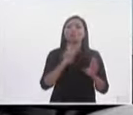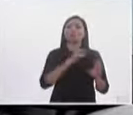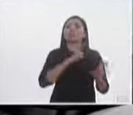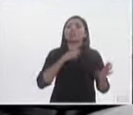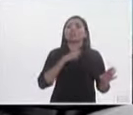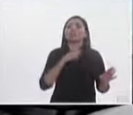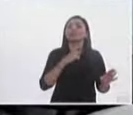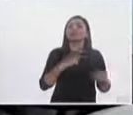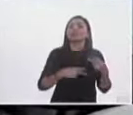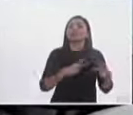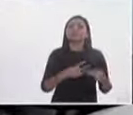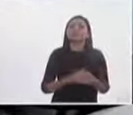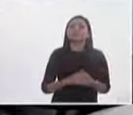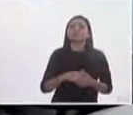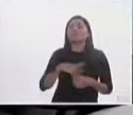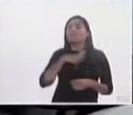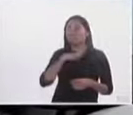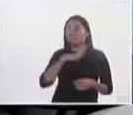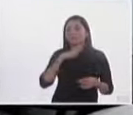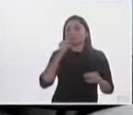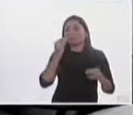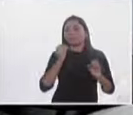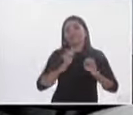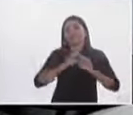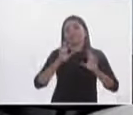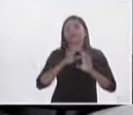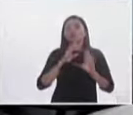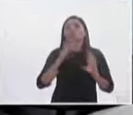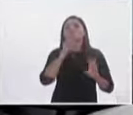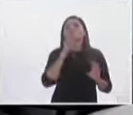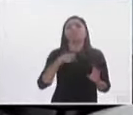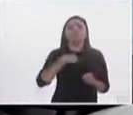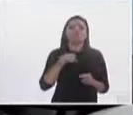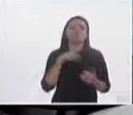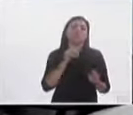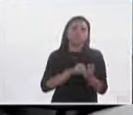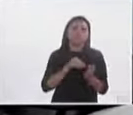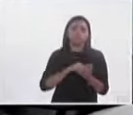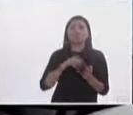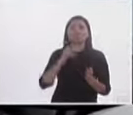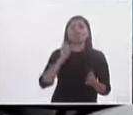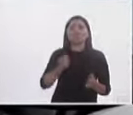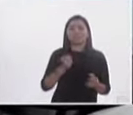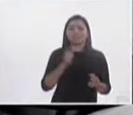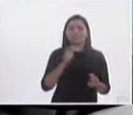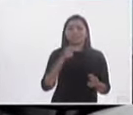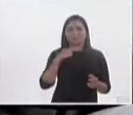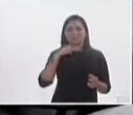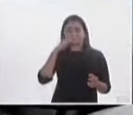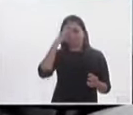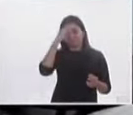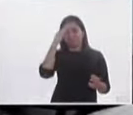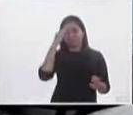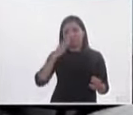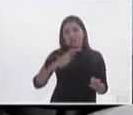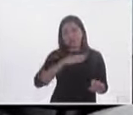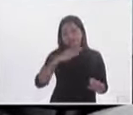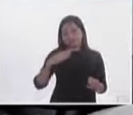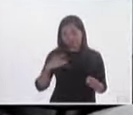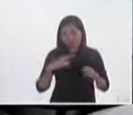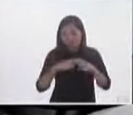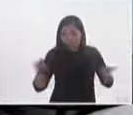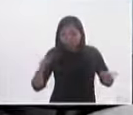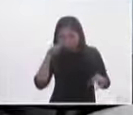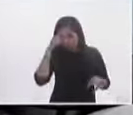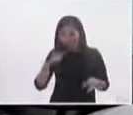tener acá hay claroscuros sin duda yo sigo insistiendo me parece que la buena noticia de